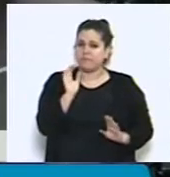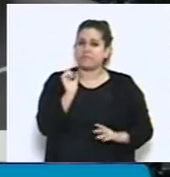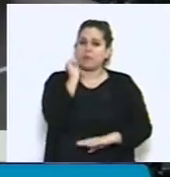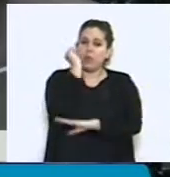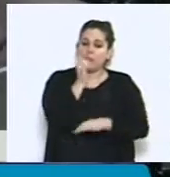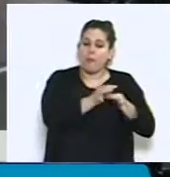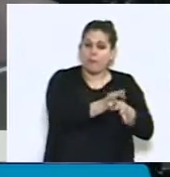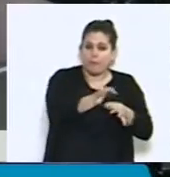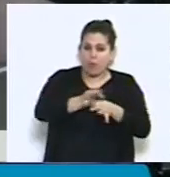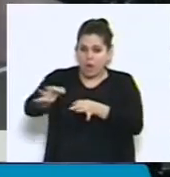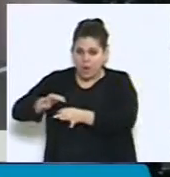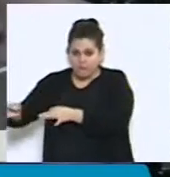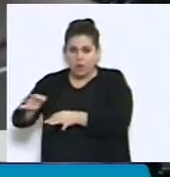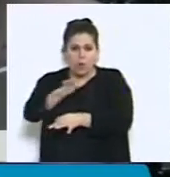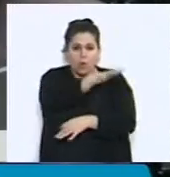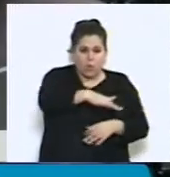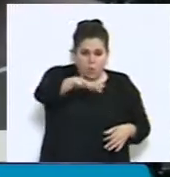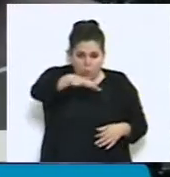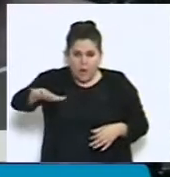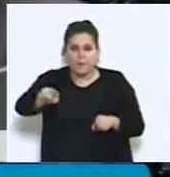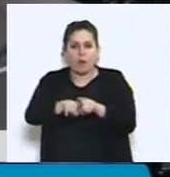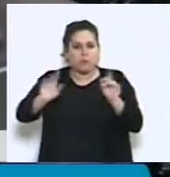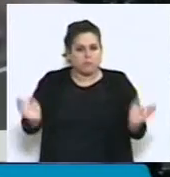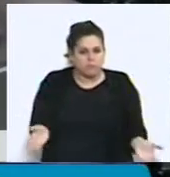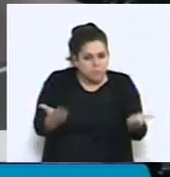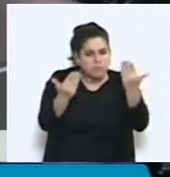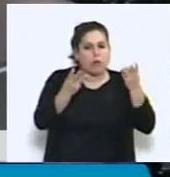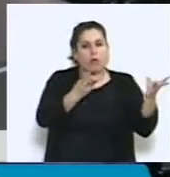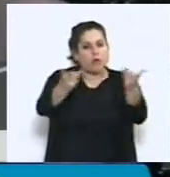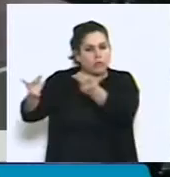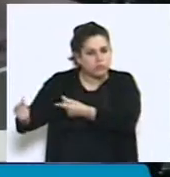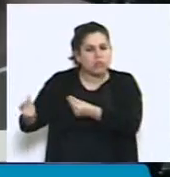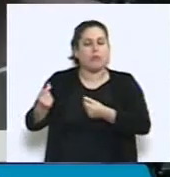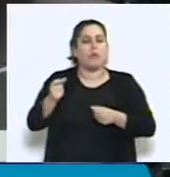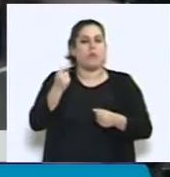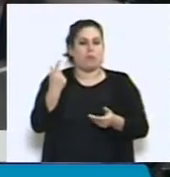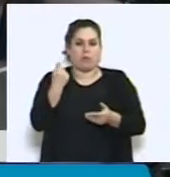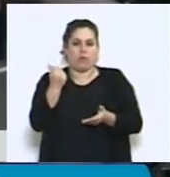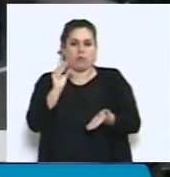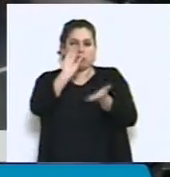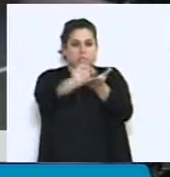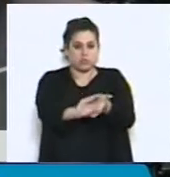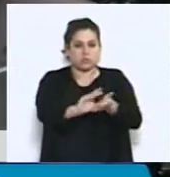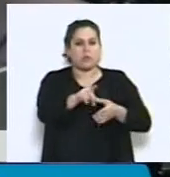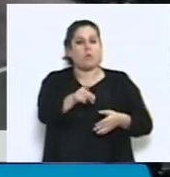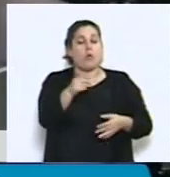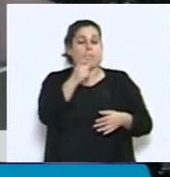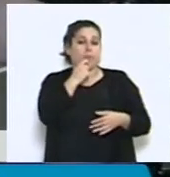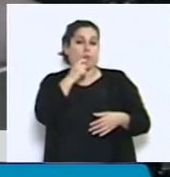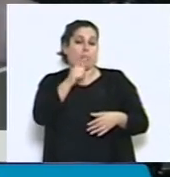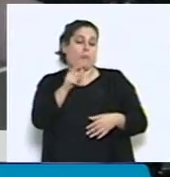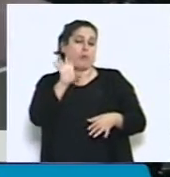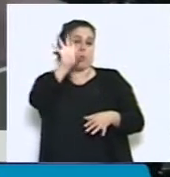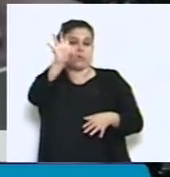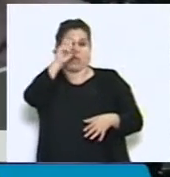los pueblos, en todos los lugares, el impulso al consumo que trae la asignación por hijo. En el caso de la provincia de